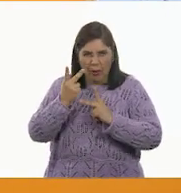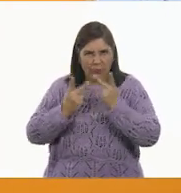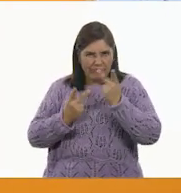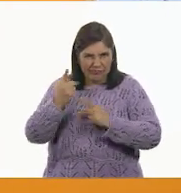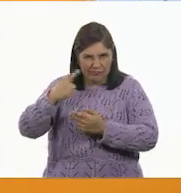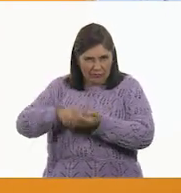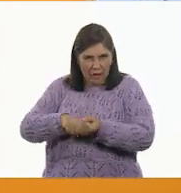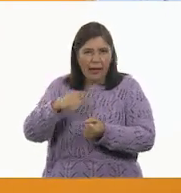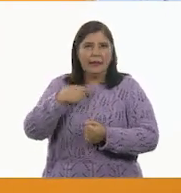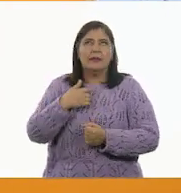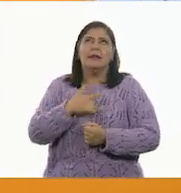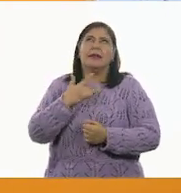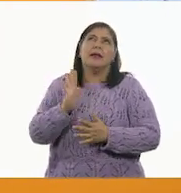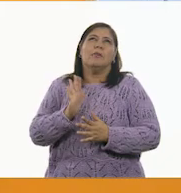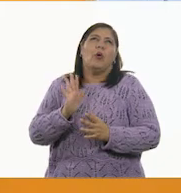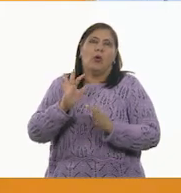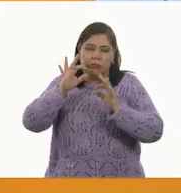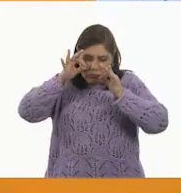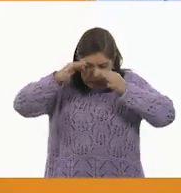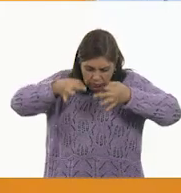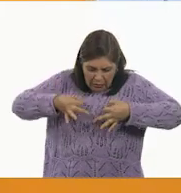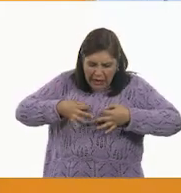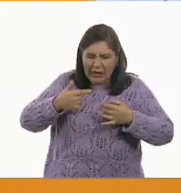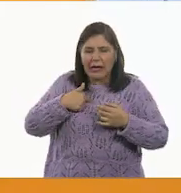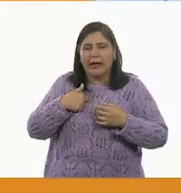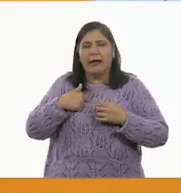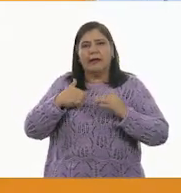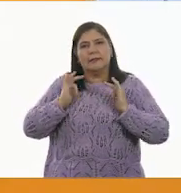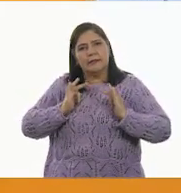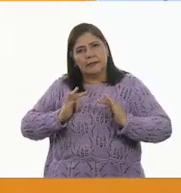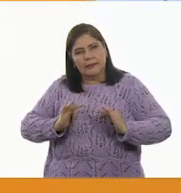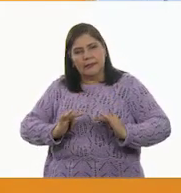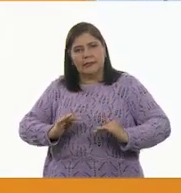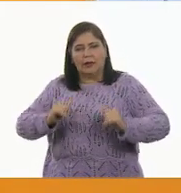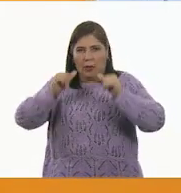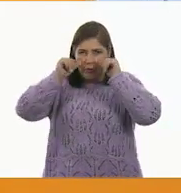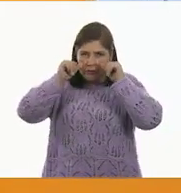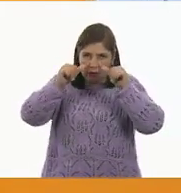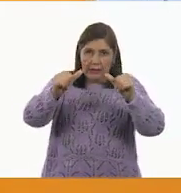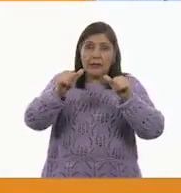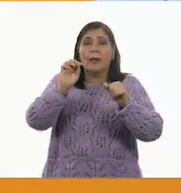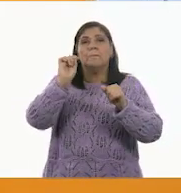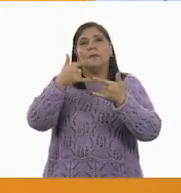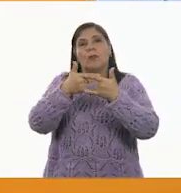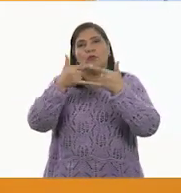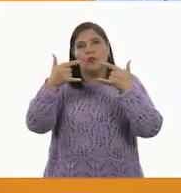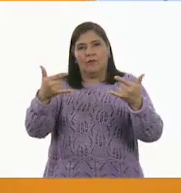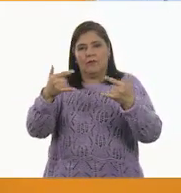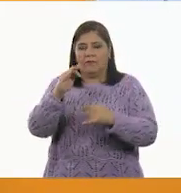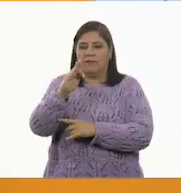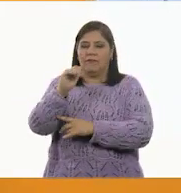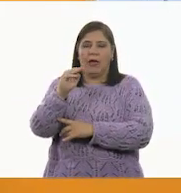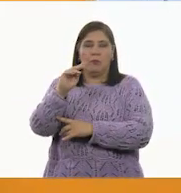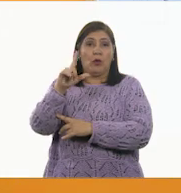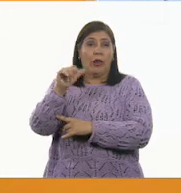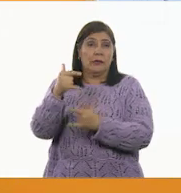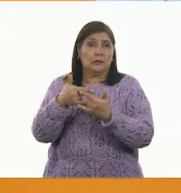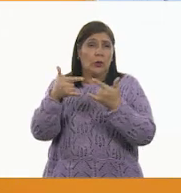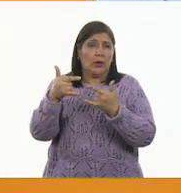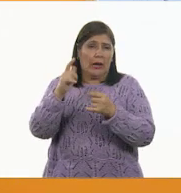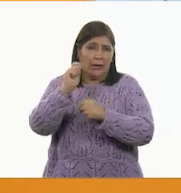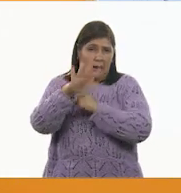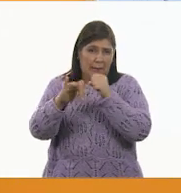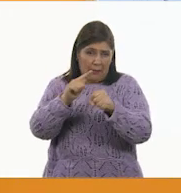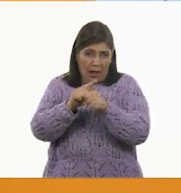tenemos que estar atentos. ¿Y qué te parece si ayudamos con una pequeña fábula? Eso nos va a ayudar mucho